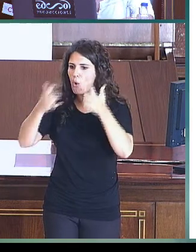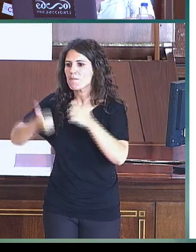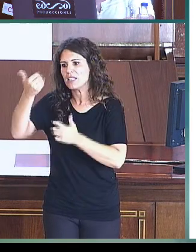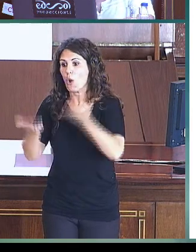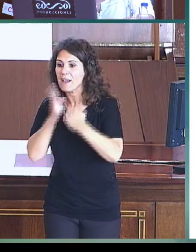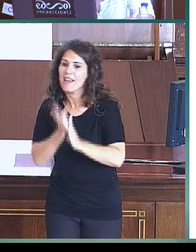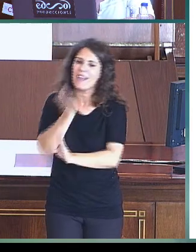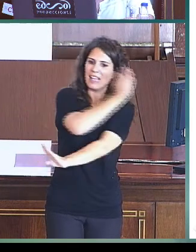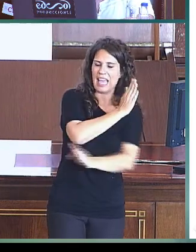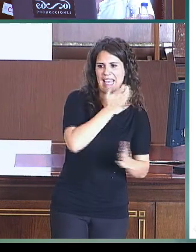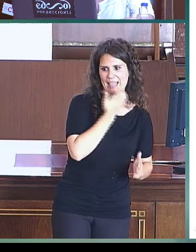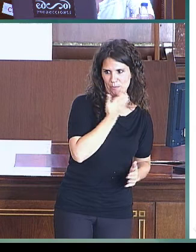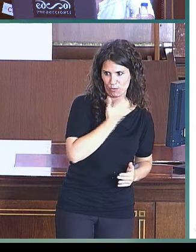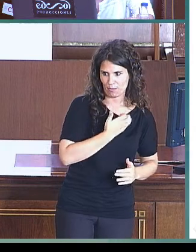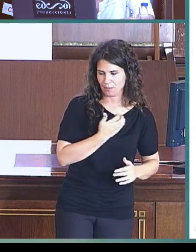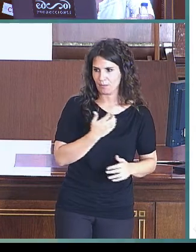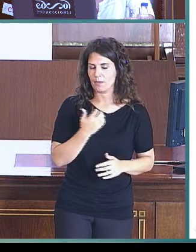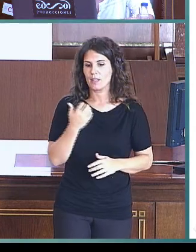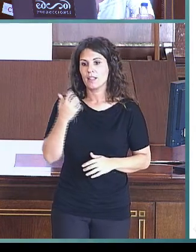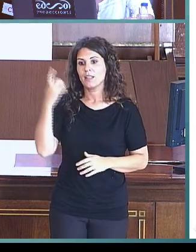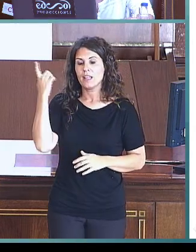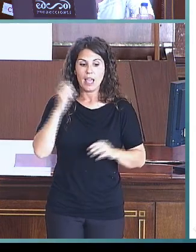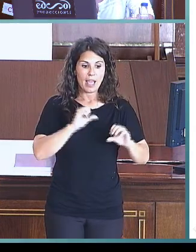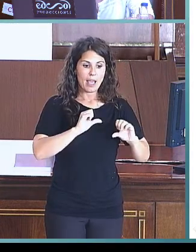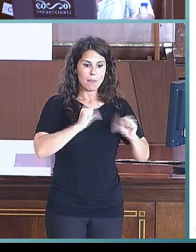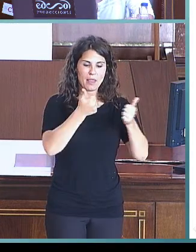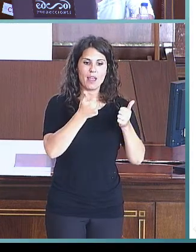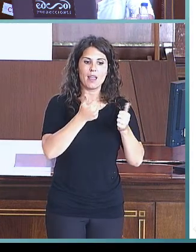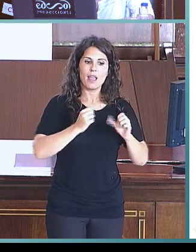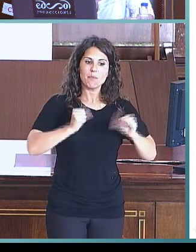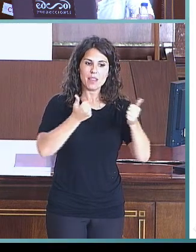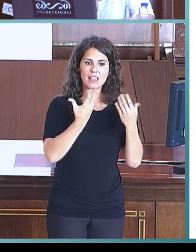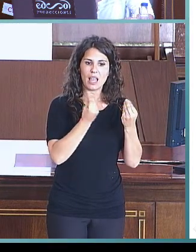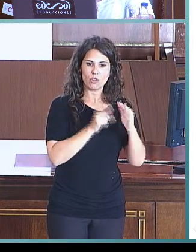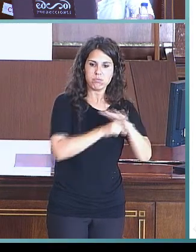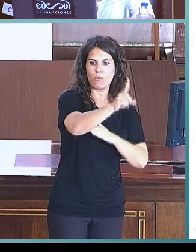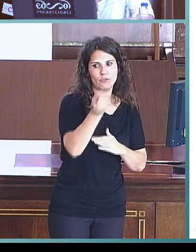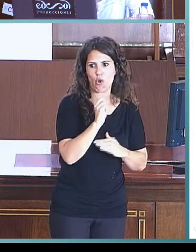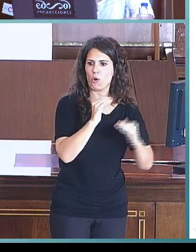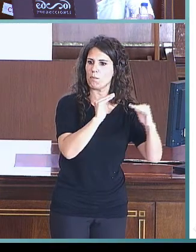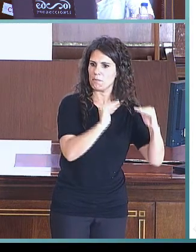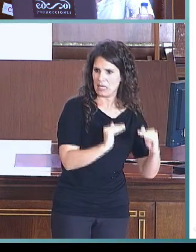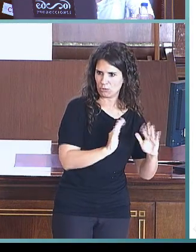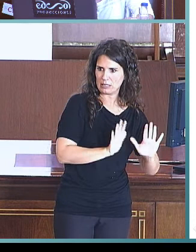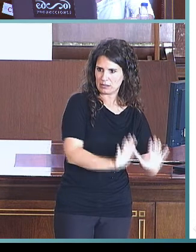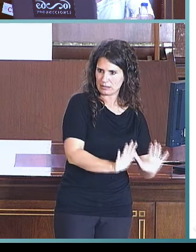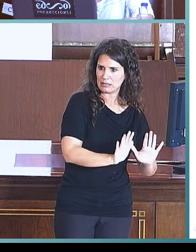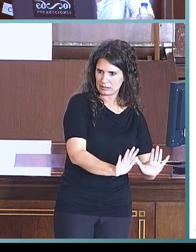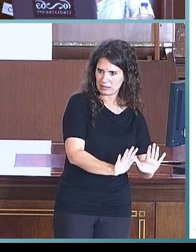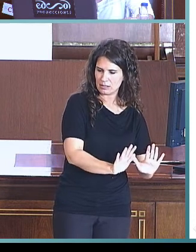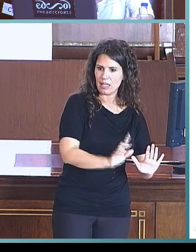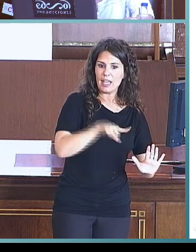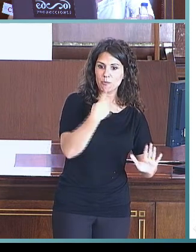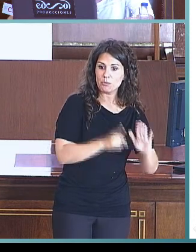Vemos, además, que el punto de partida es un poquito más bajo y que la progresión es un